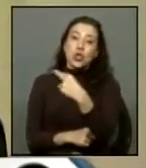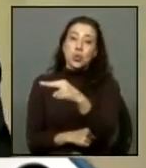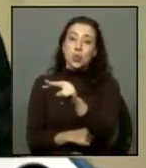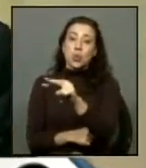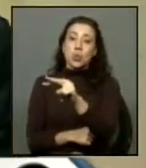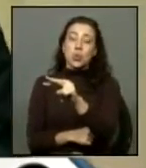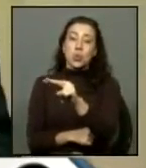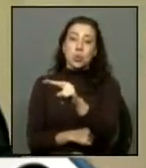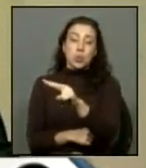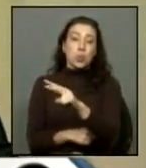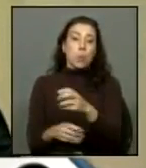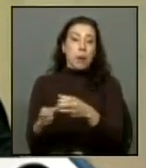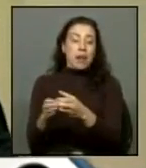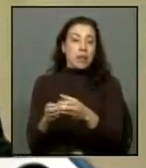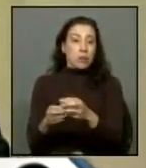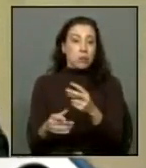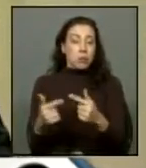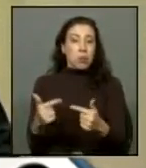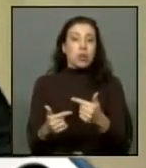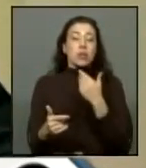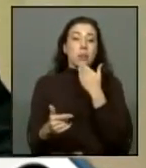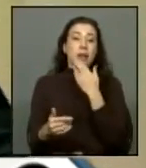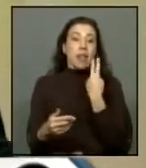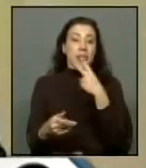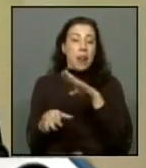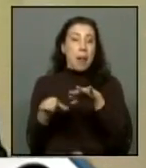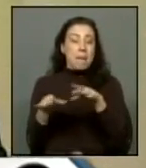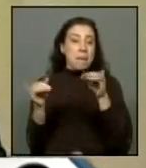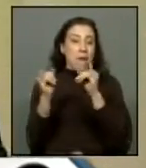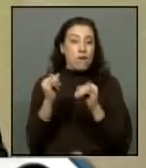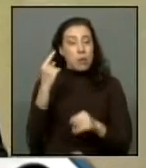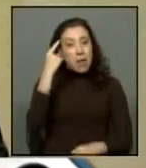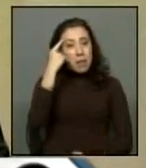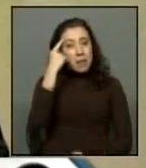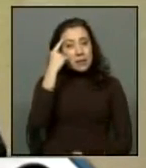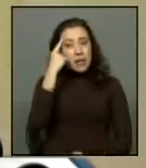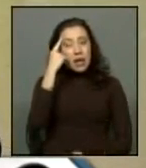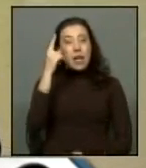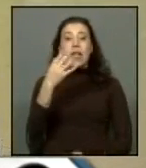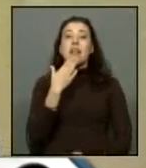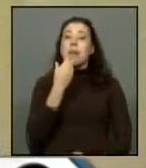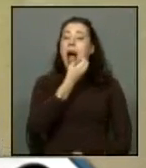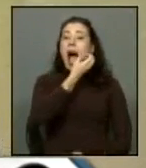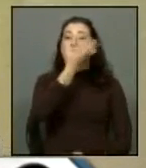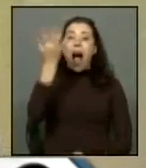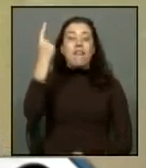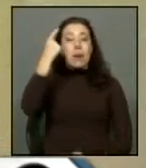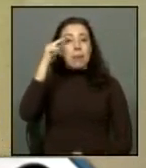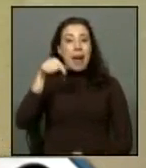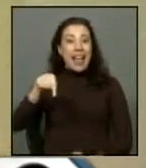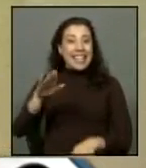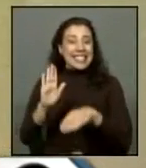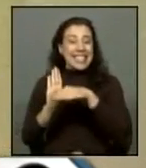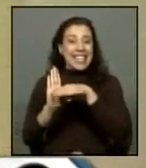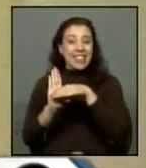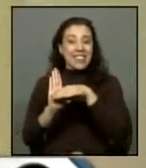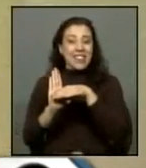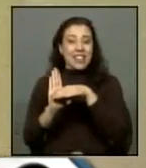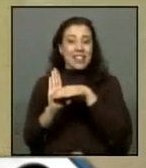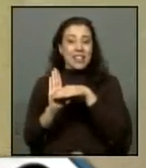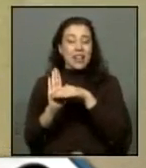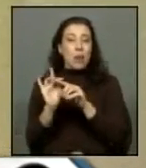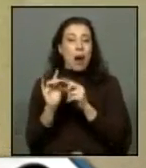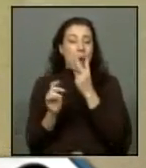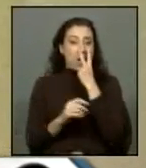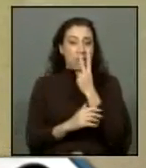correligionarios muchas veces son parte de sus mismas ideas que levanten la voz para que este estándar para que esta